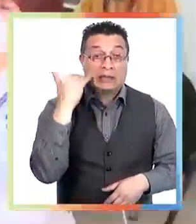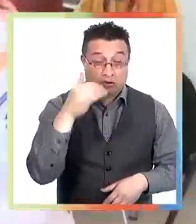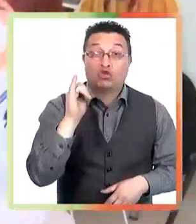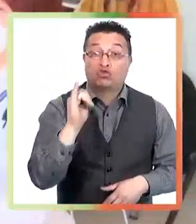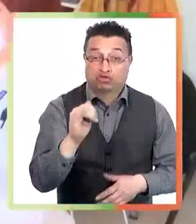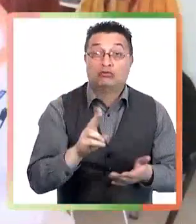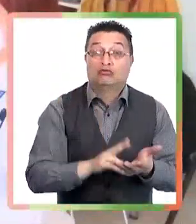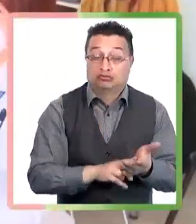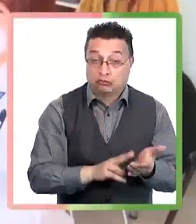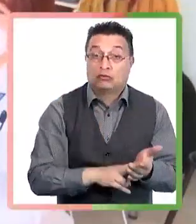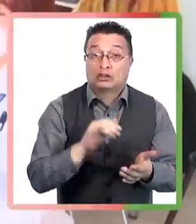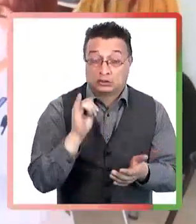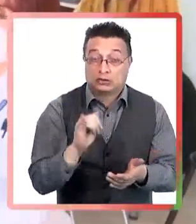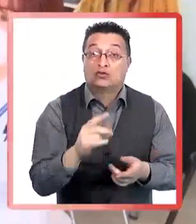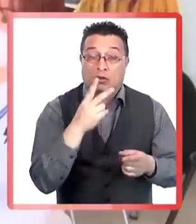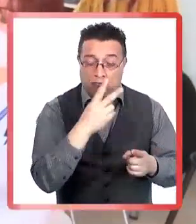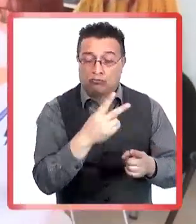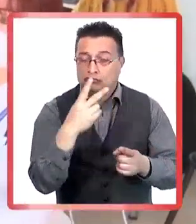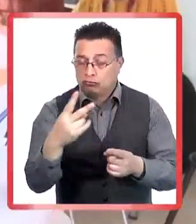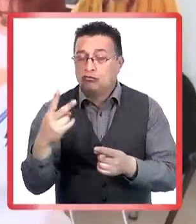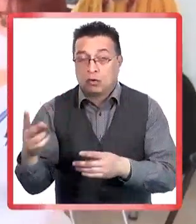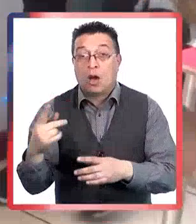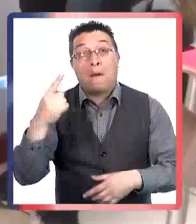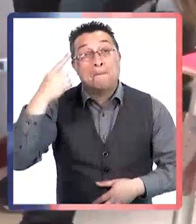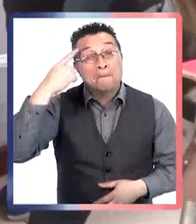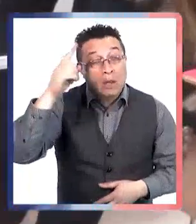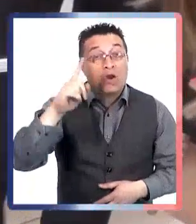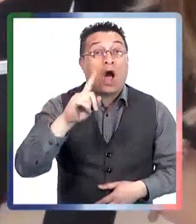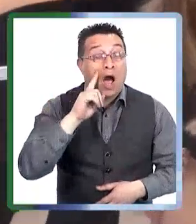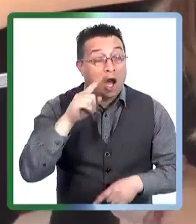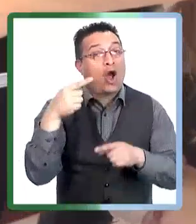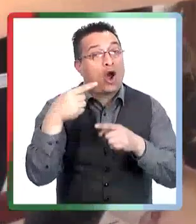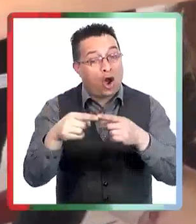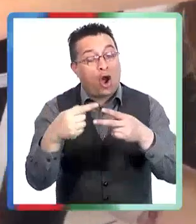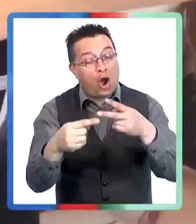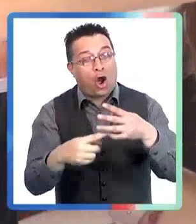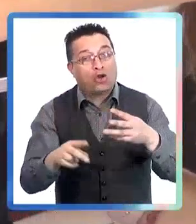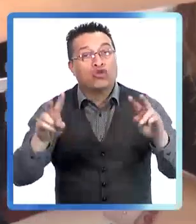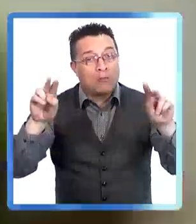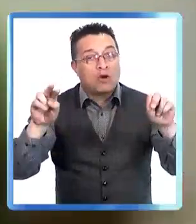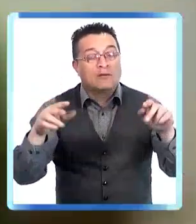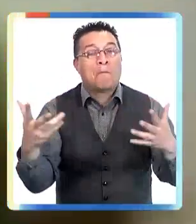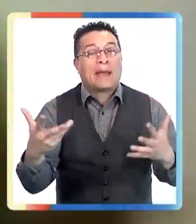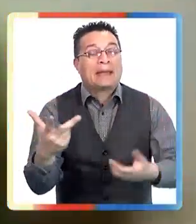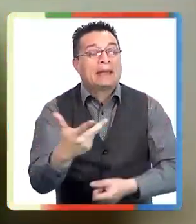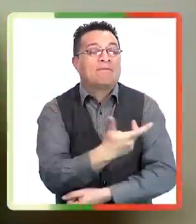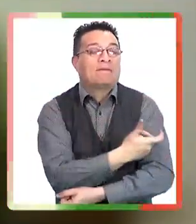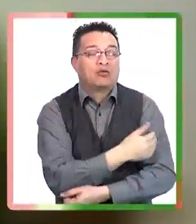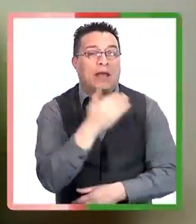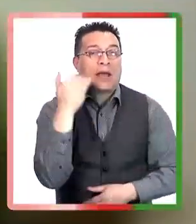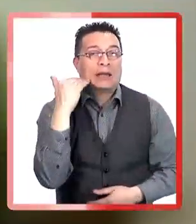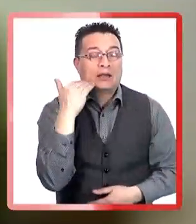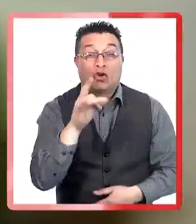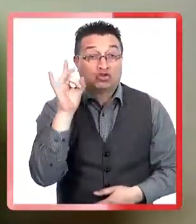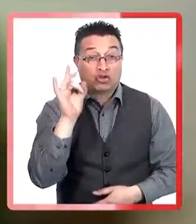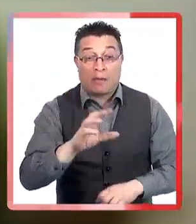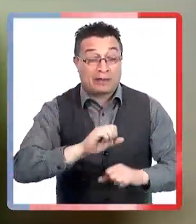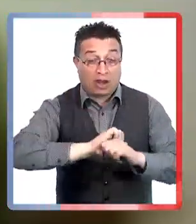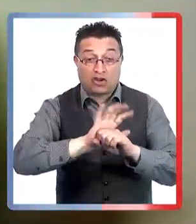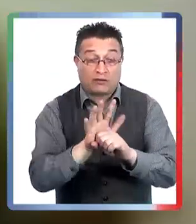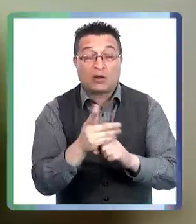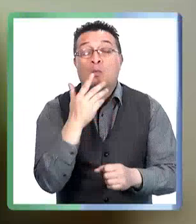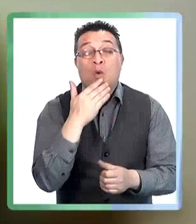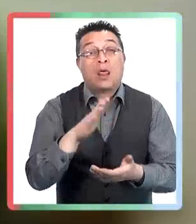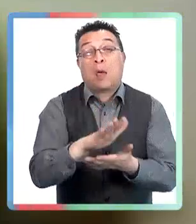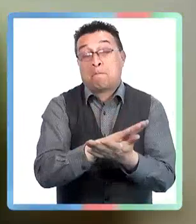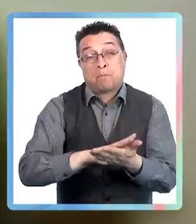COVID, sino que, por ejemplo, yo siempre pongo el ejemplo del hepatite o del sarampión. Cuando un niño tiene hepatitis o sarampión, la gran mayoría, gracias